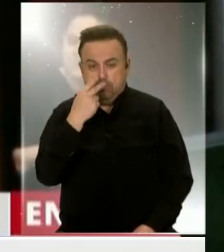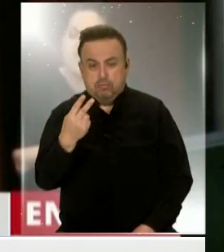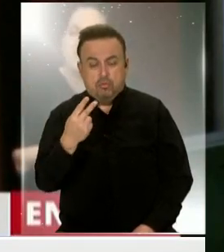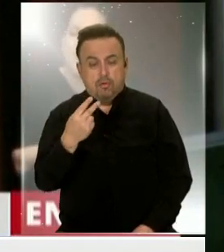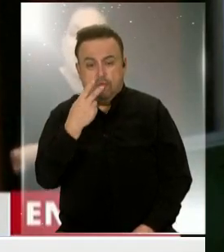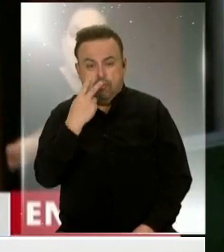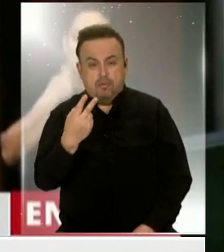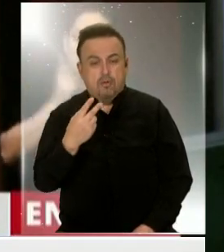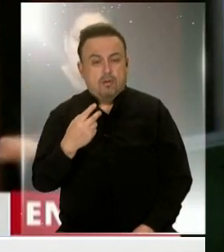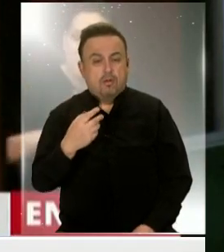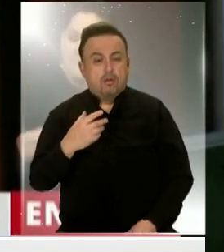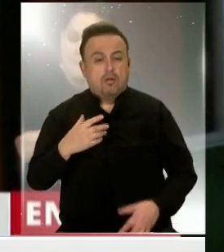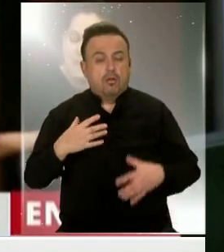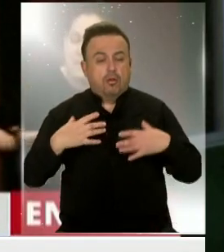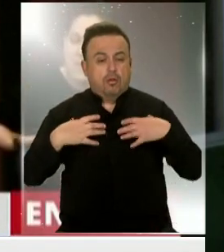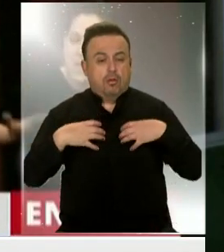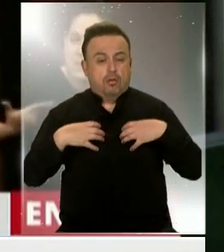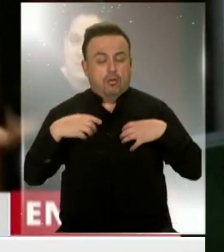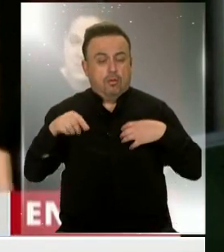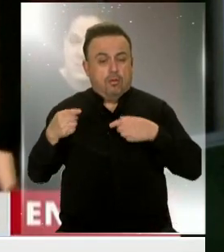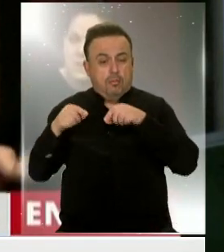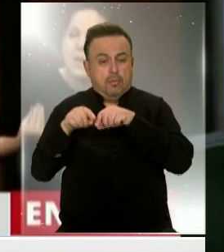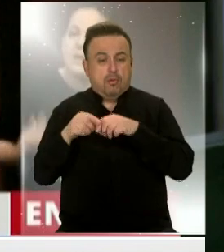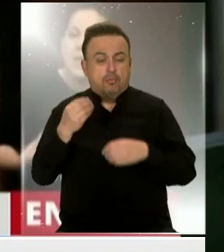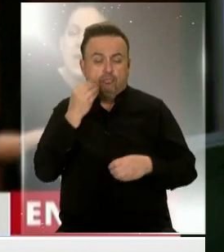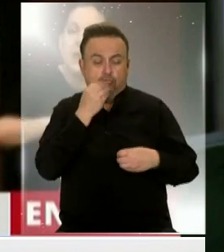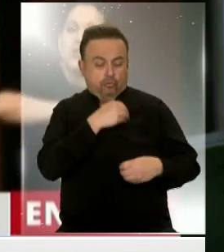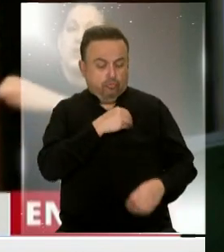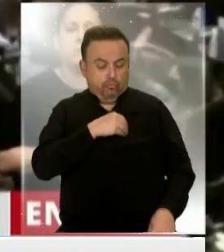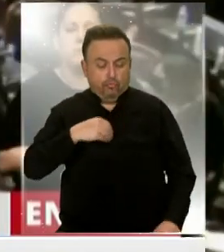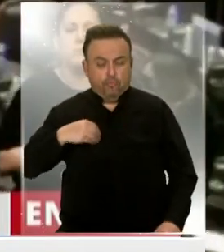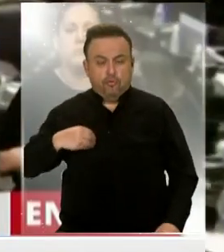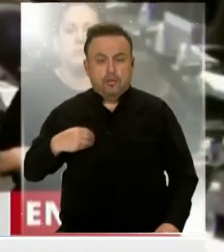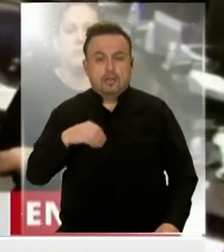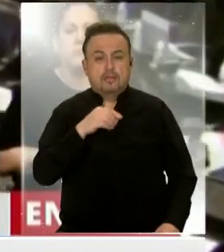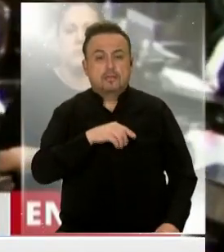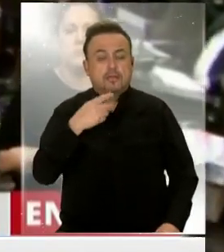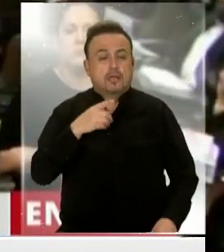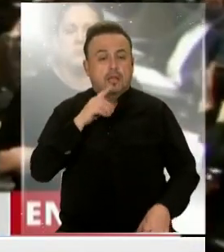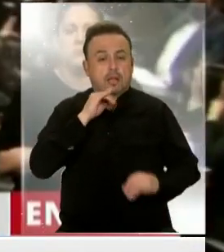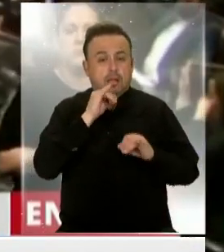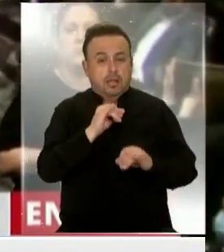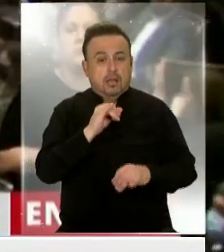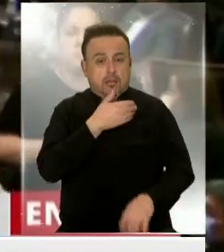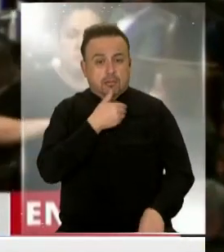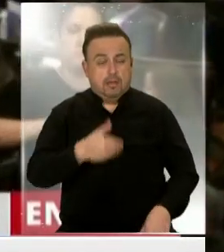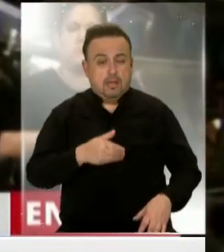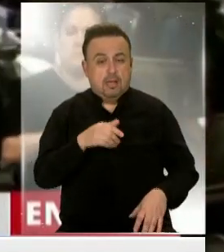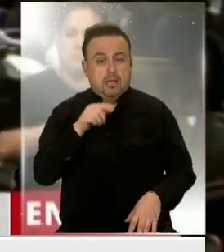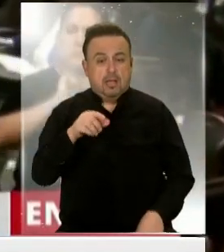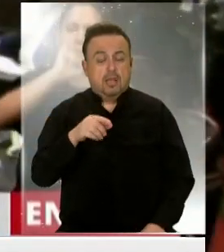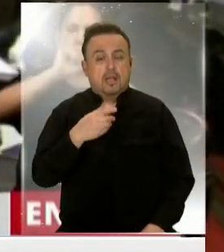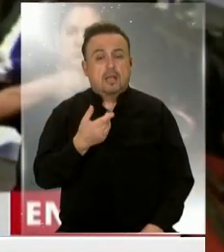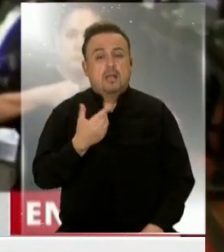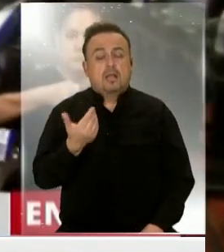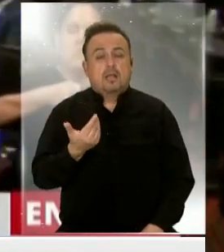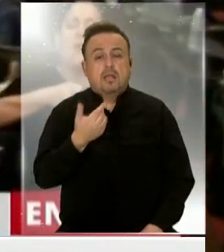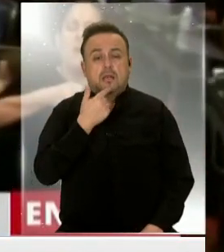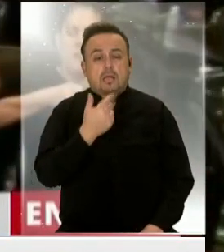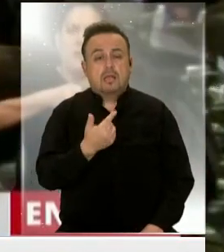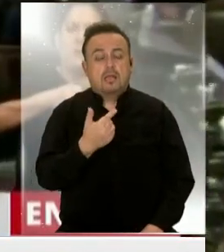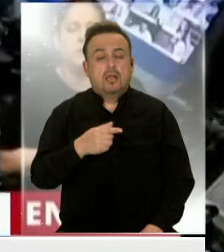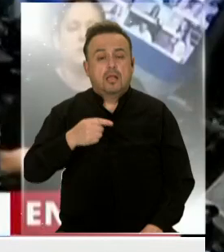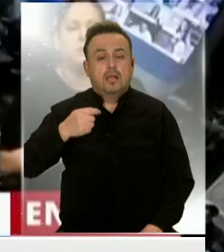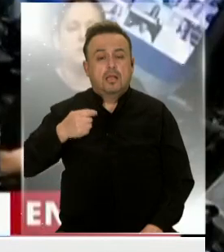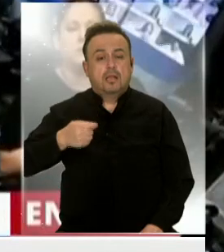besando los senos de su pareja luego que se le informara de lo sucedido el presidente de la Cámara Baja, Sergio Massa decretó